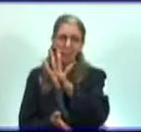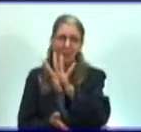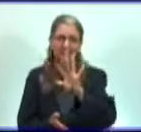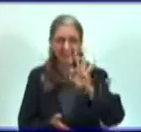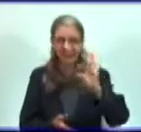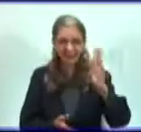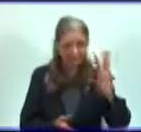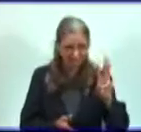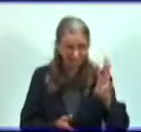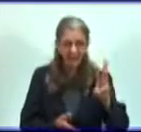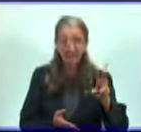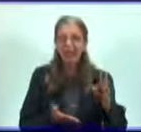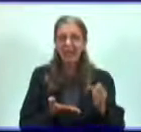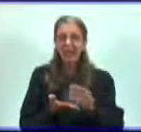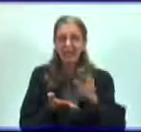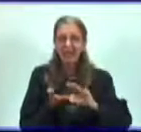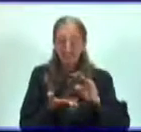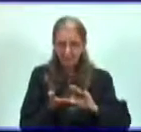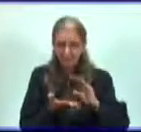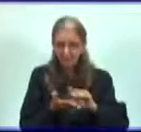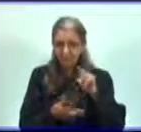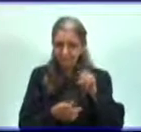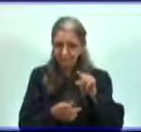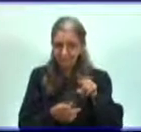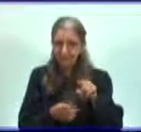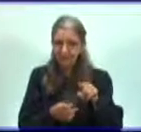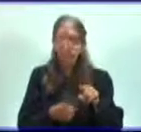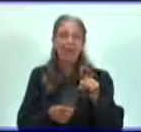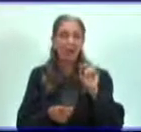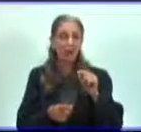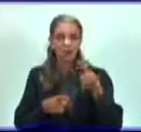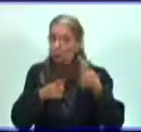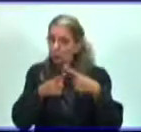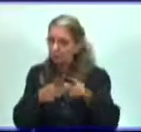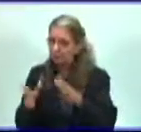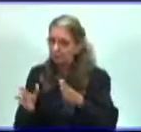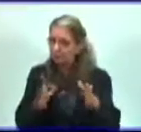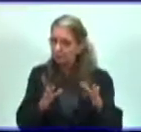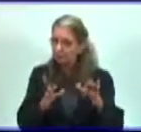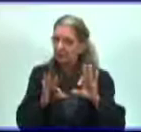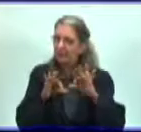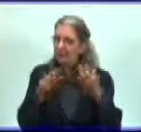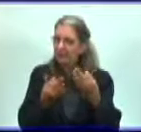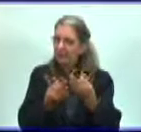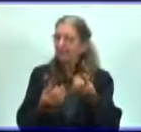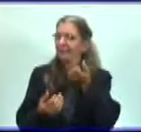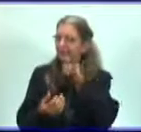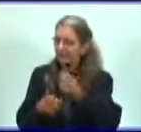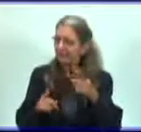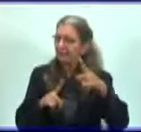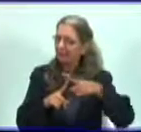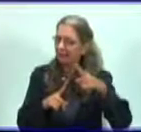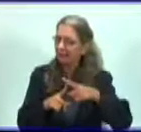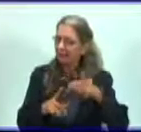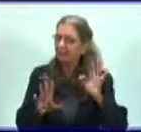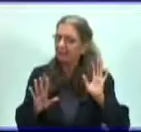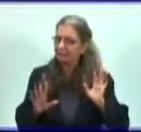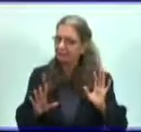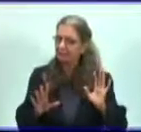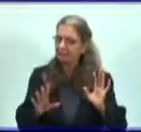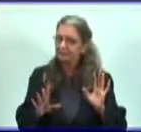Y sí quiero una tarea para la familia. Sé que estamos